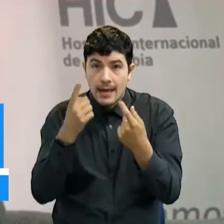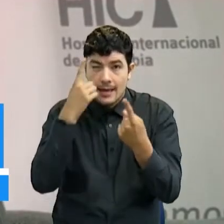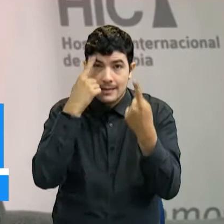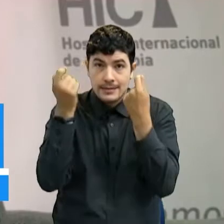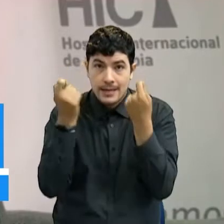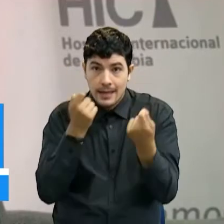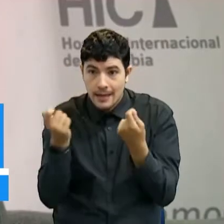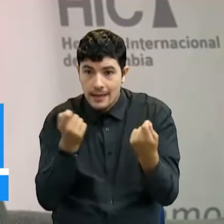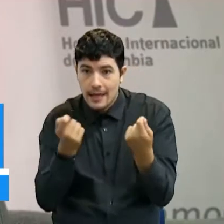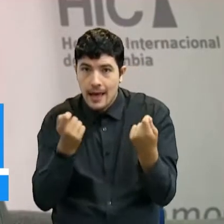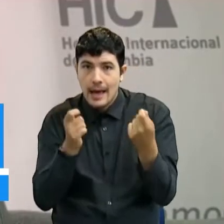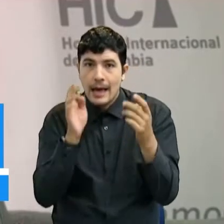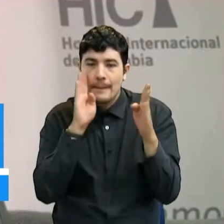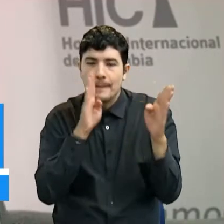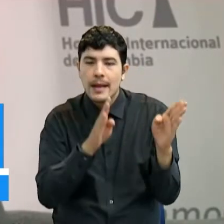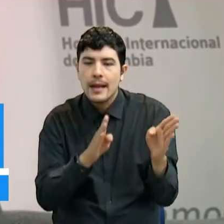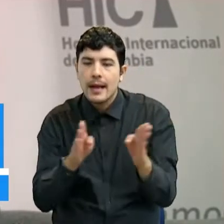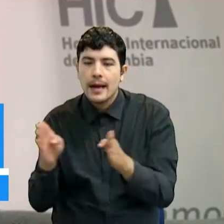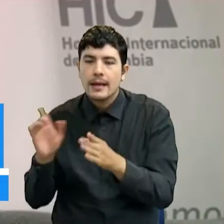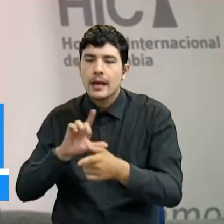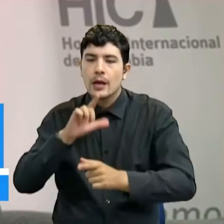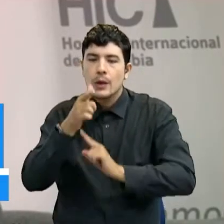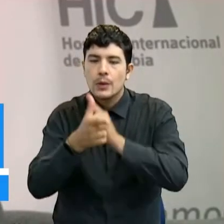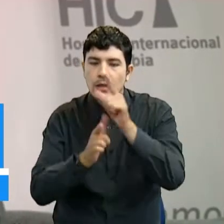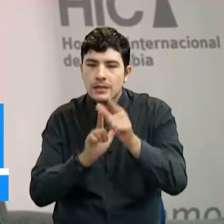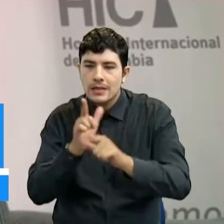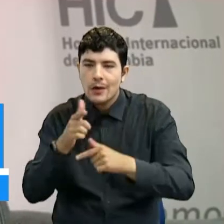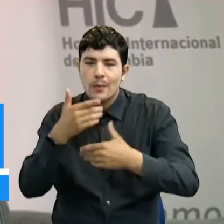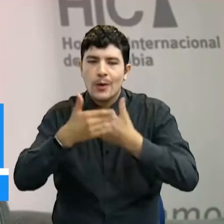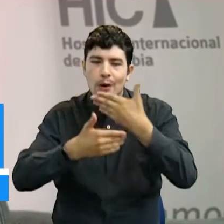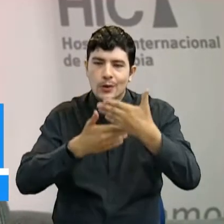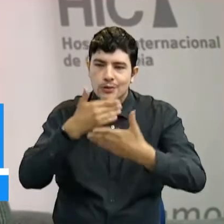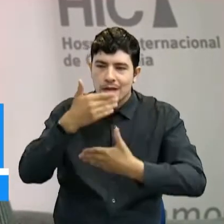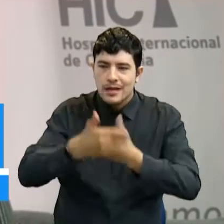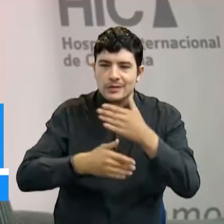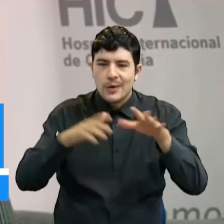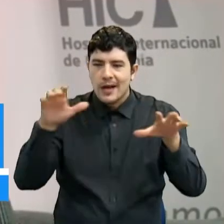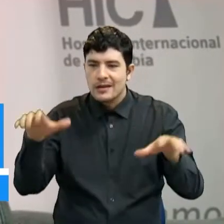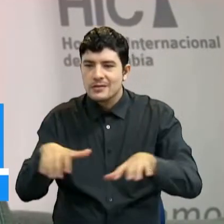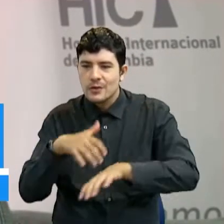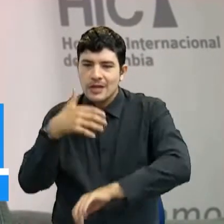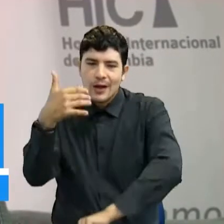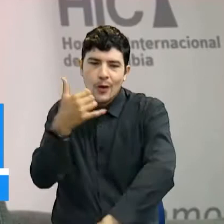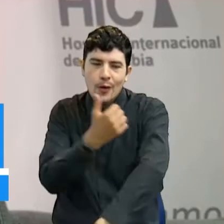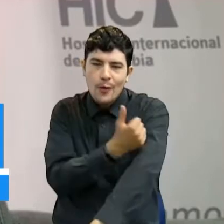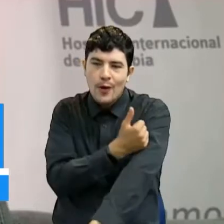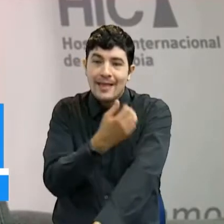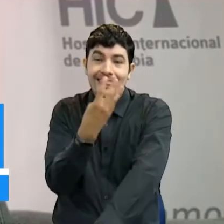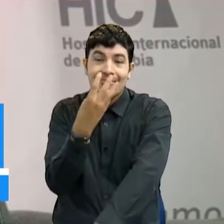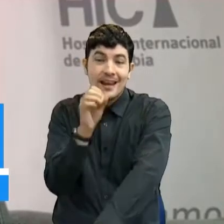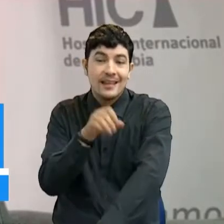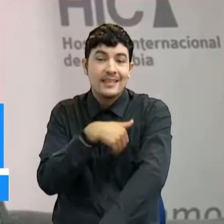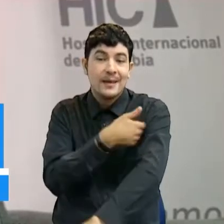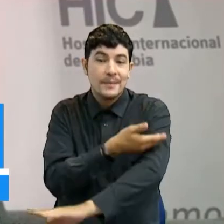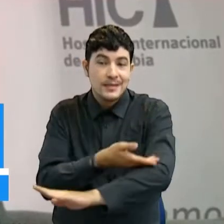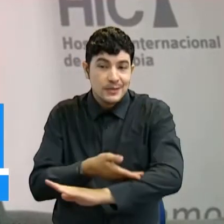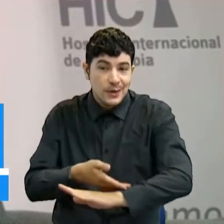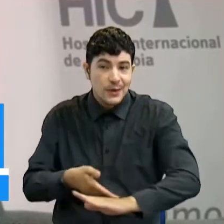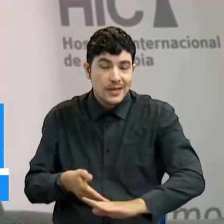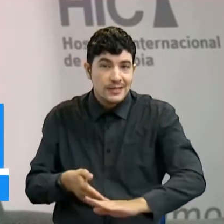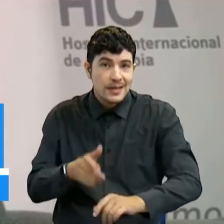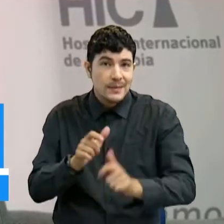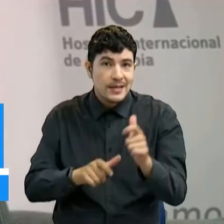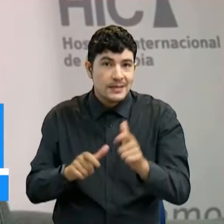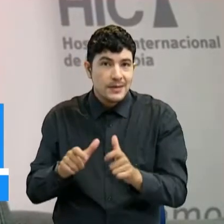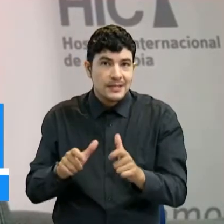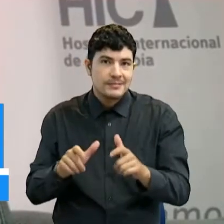millones de colombianos va a ser también muy complicado lograrlo. Así que va a tomar varios años en lograr